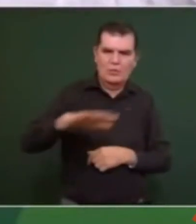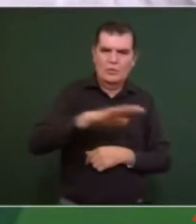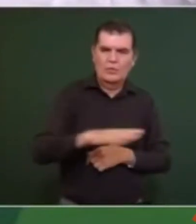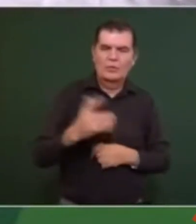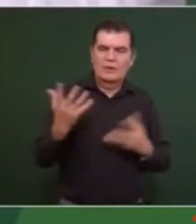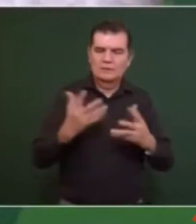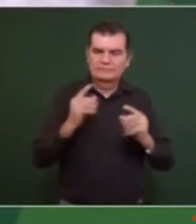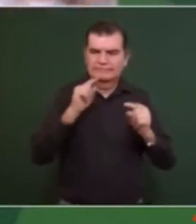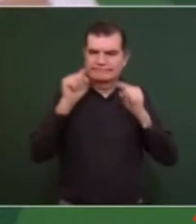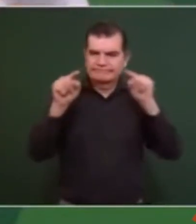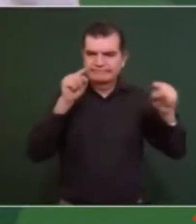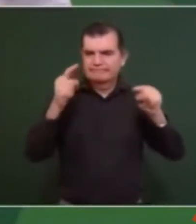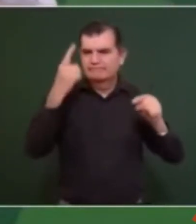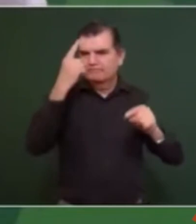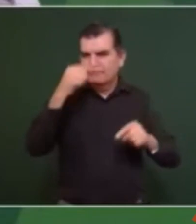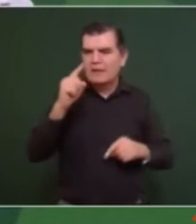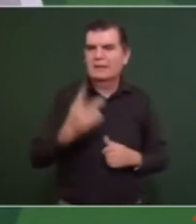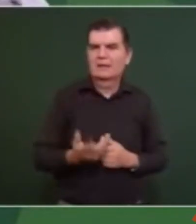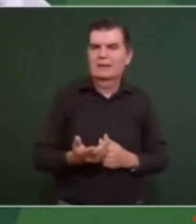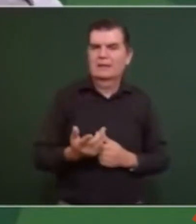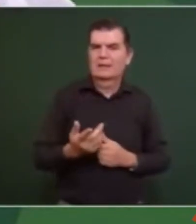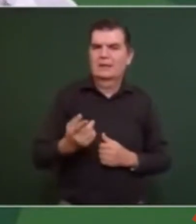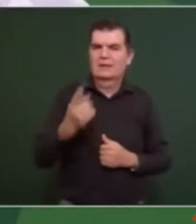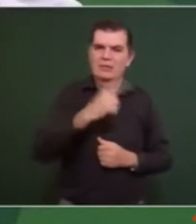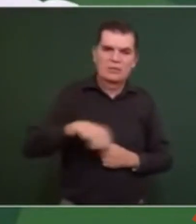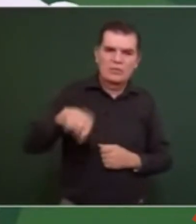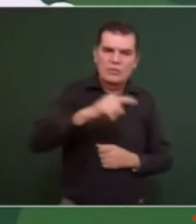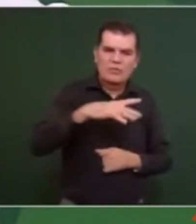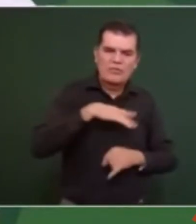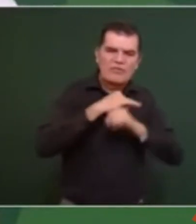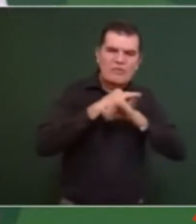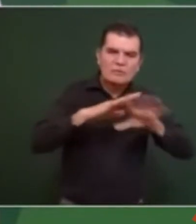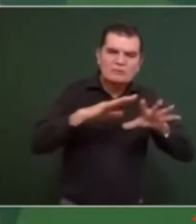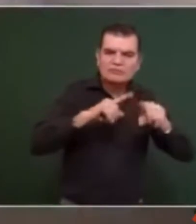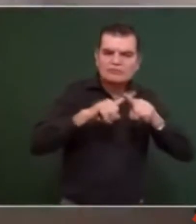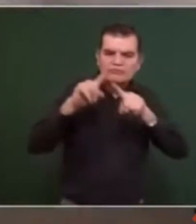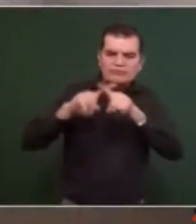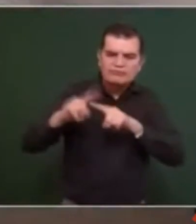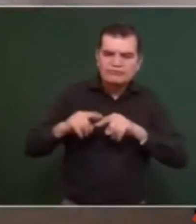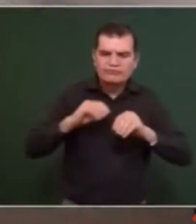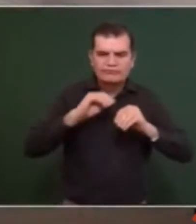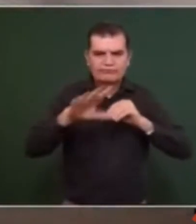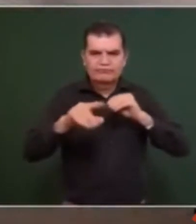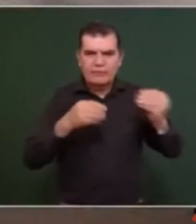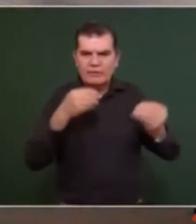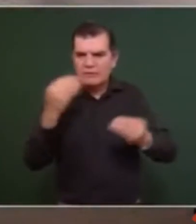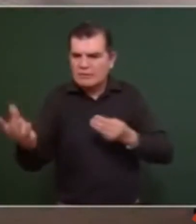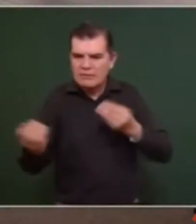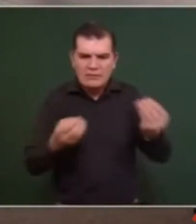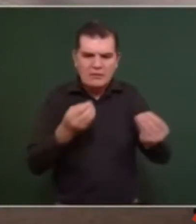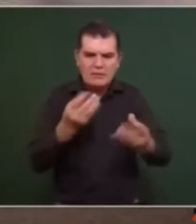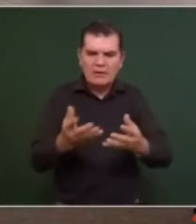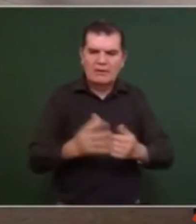para que se tenga toda la información y ahí se va a entregar